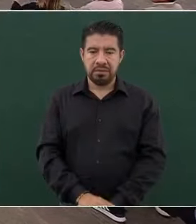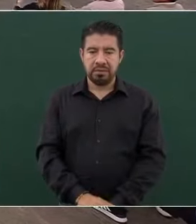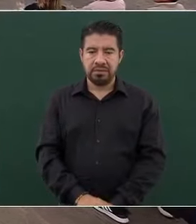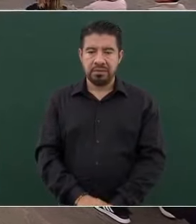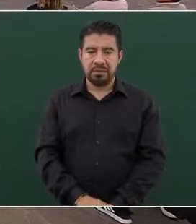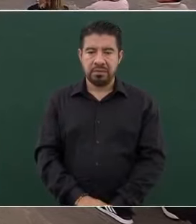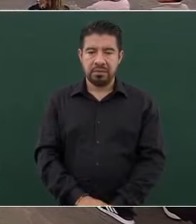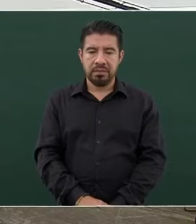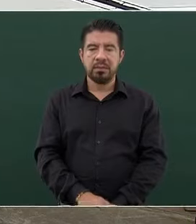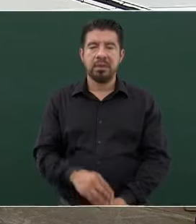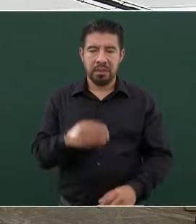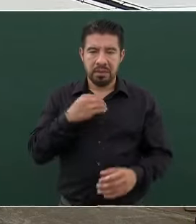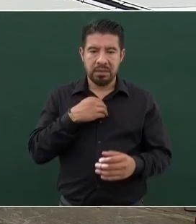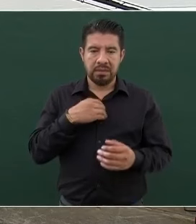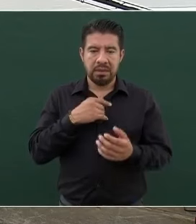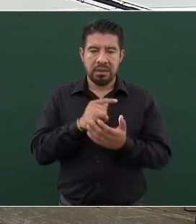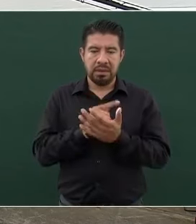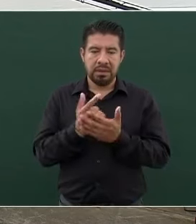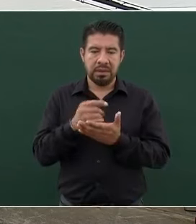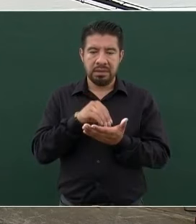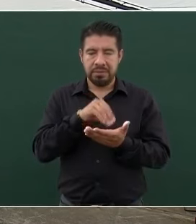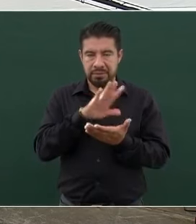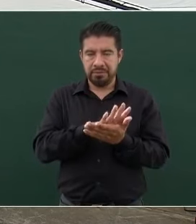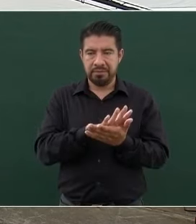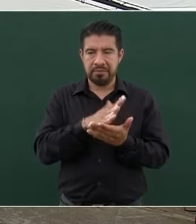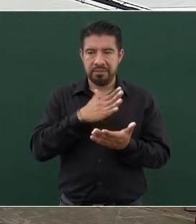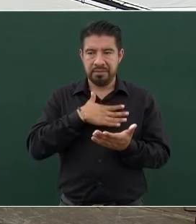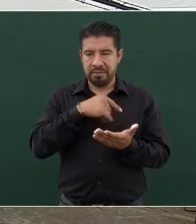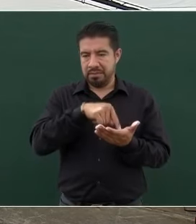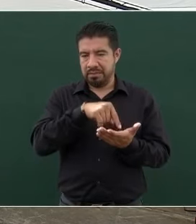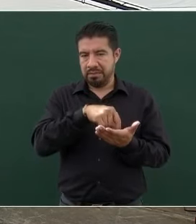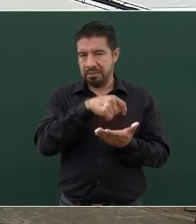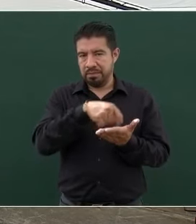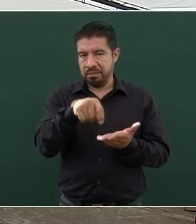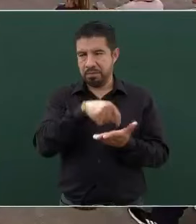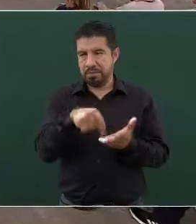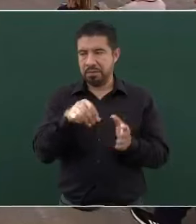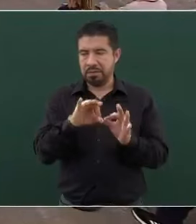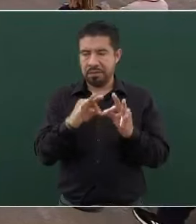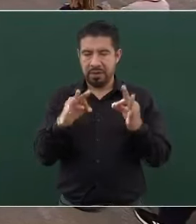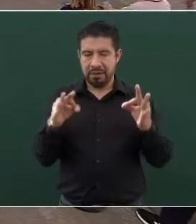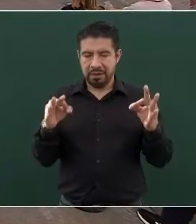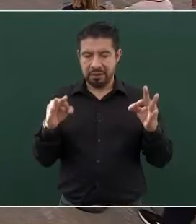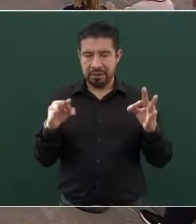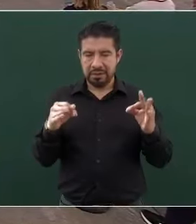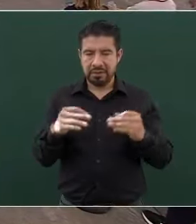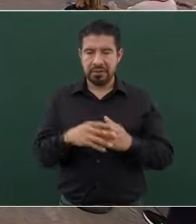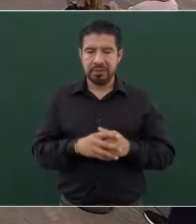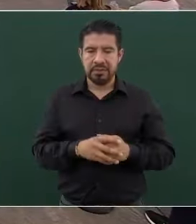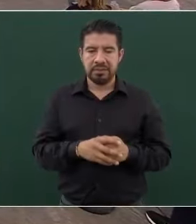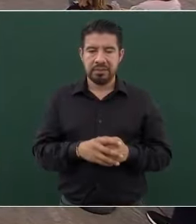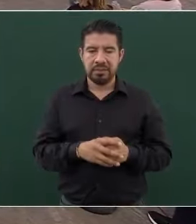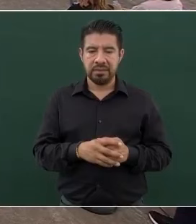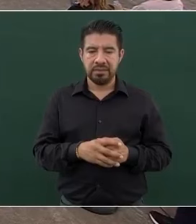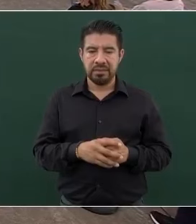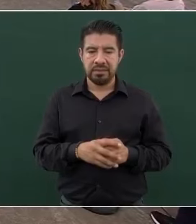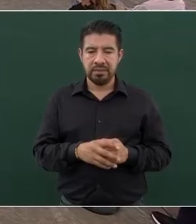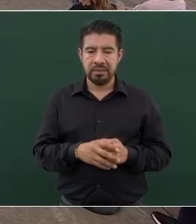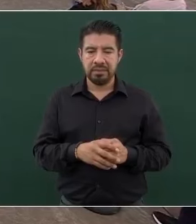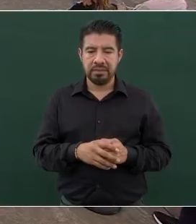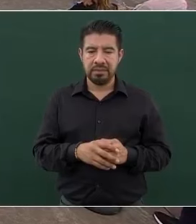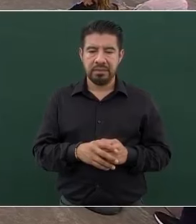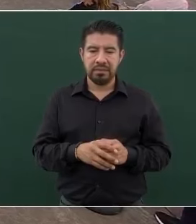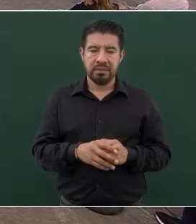Yo la tengo en mi libro último, cuando la verdad, sí, cuando la verdad…